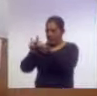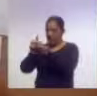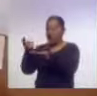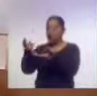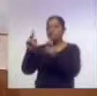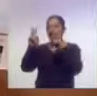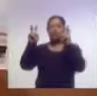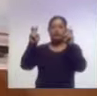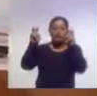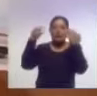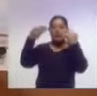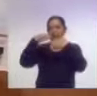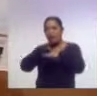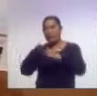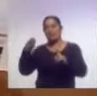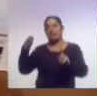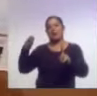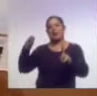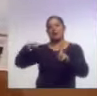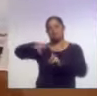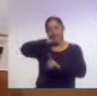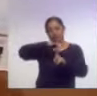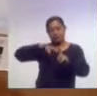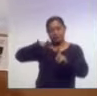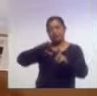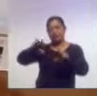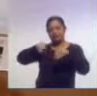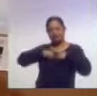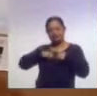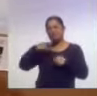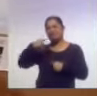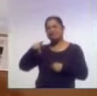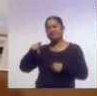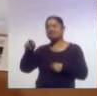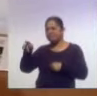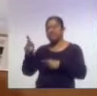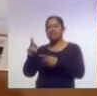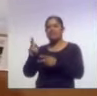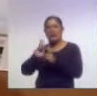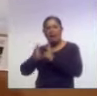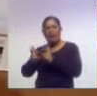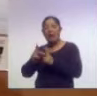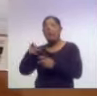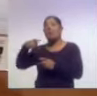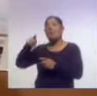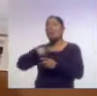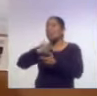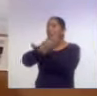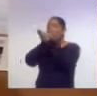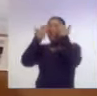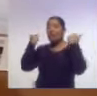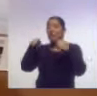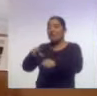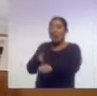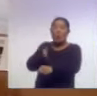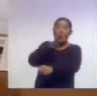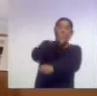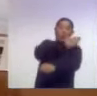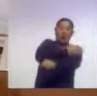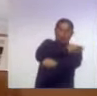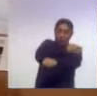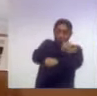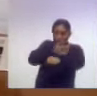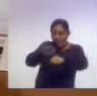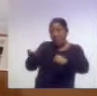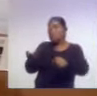el tema de adopciones, porque mucho hemos hablado de esto, pero nunca nos habíamos preguntado cuál es el origen, cómo surge la adopción. Cómo surge la adopción y, sobre todo, que